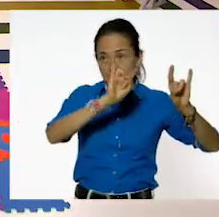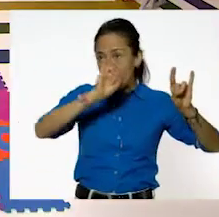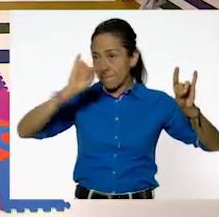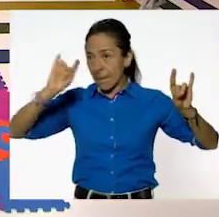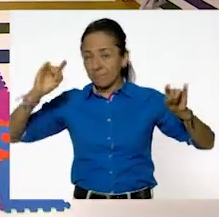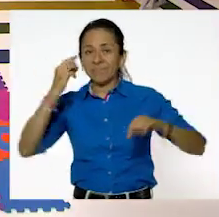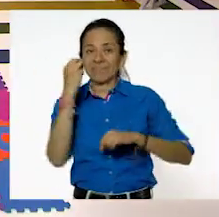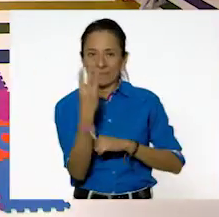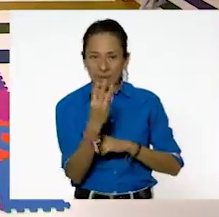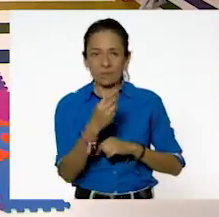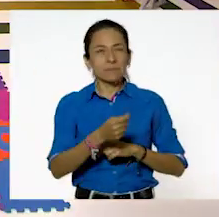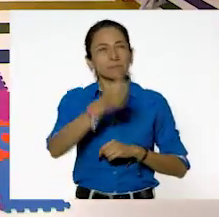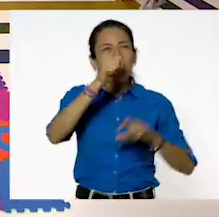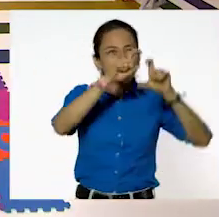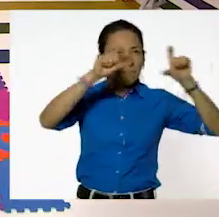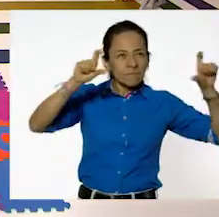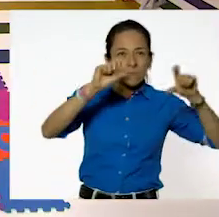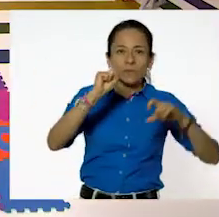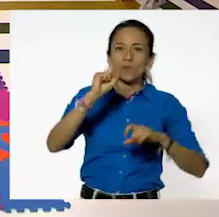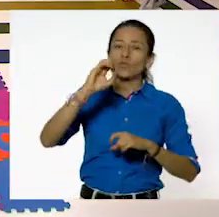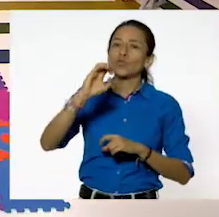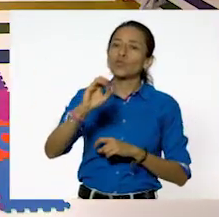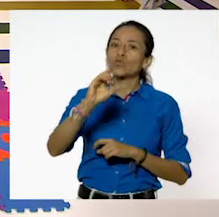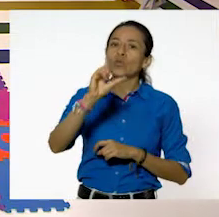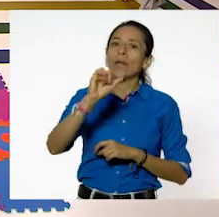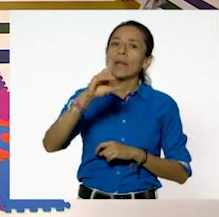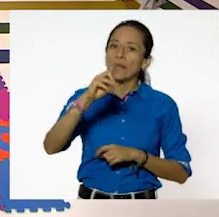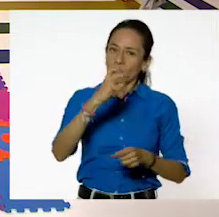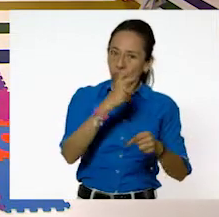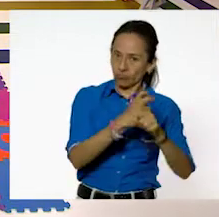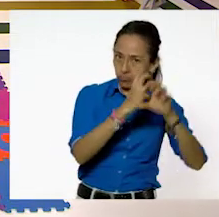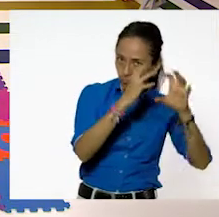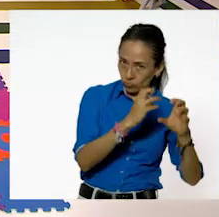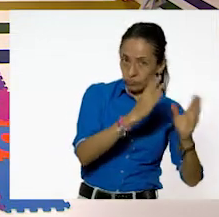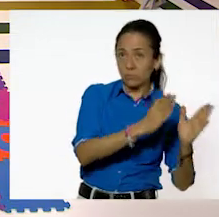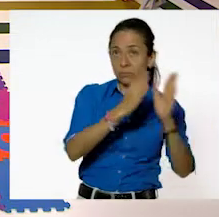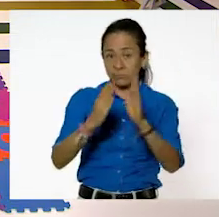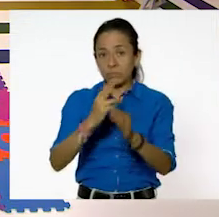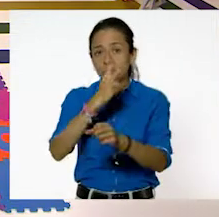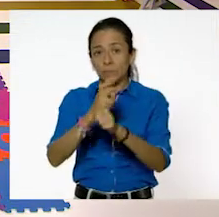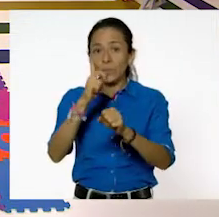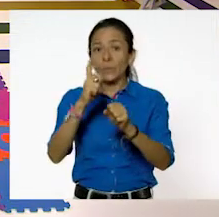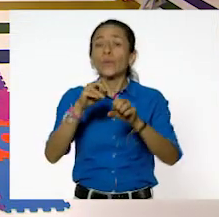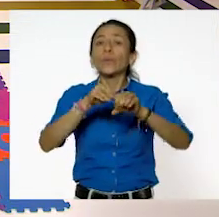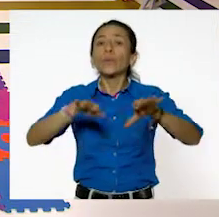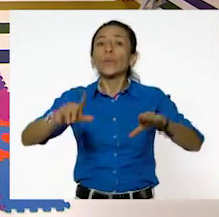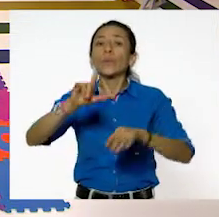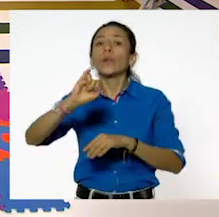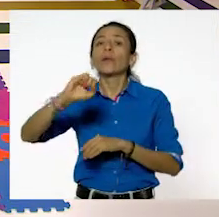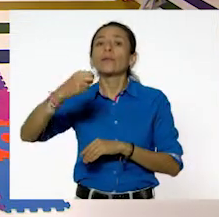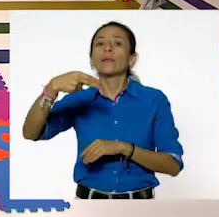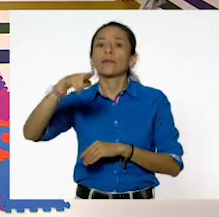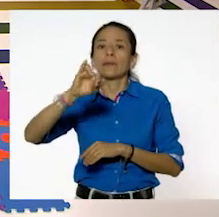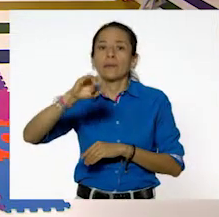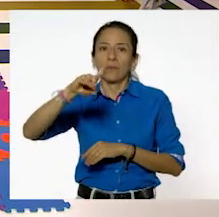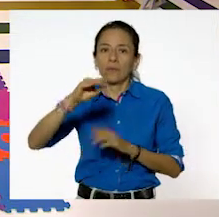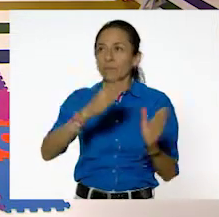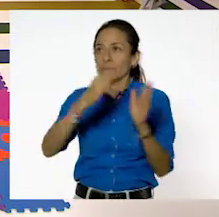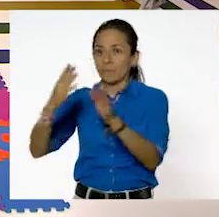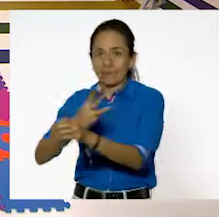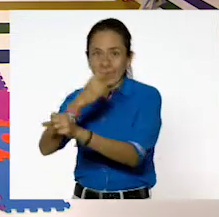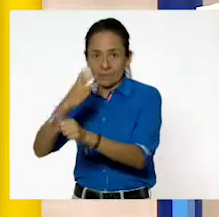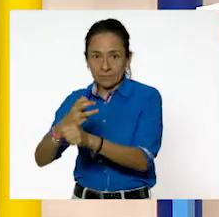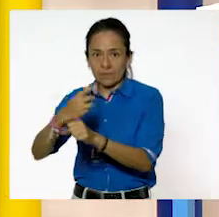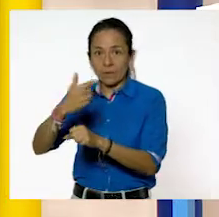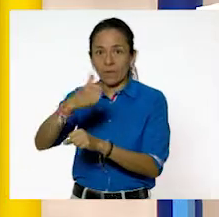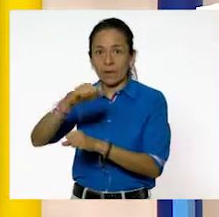sólido, el segundo líquido y el tercero gaseoso. Lo tenemos vacío porque,